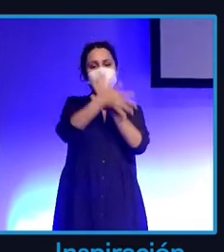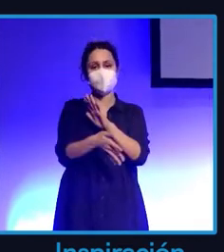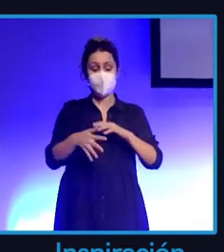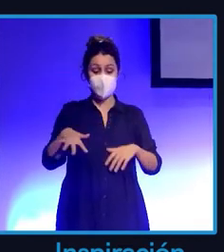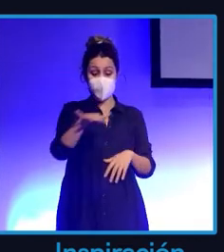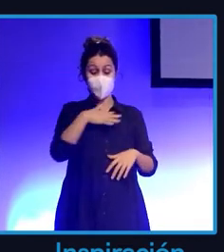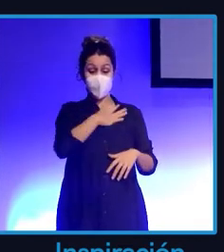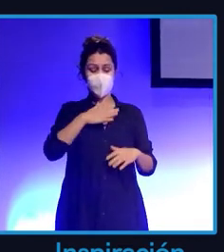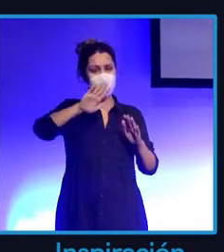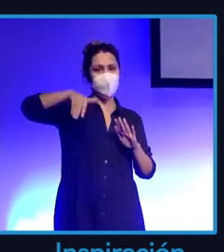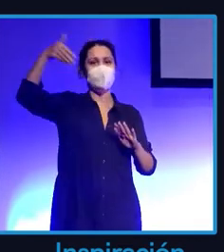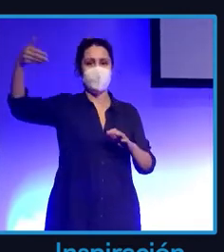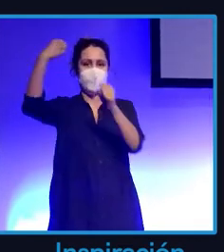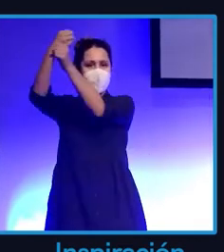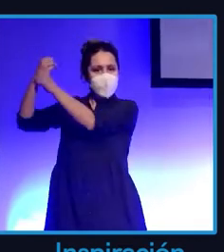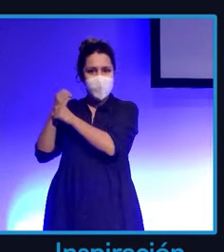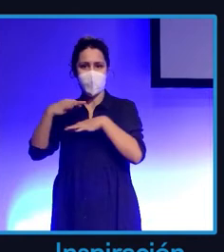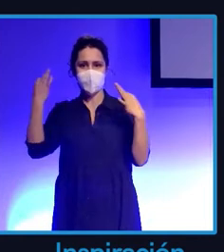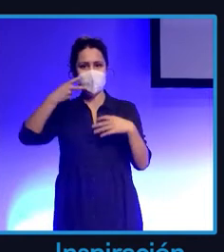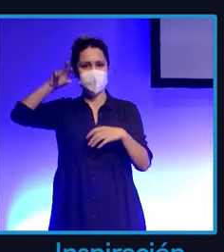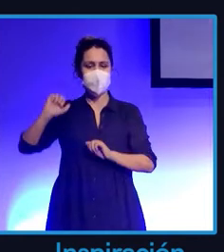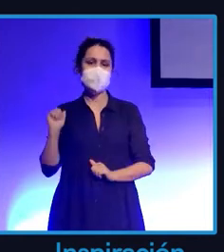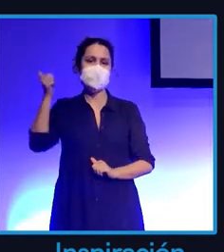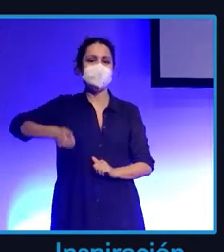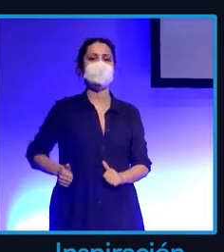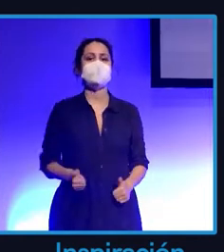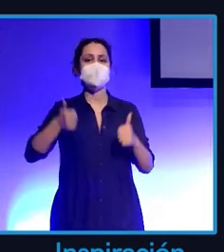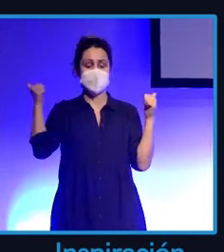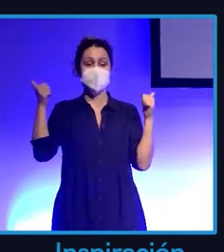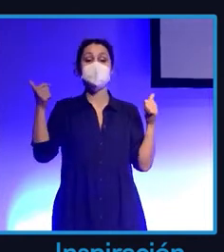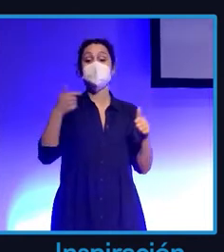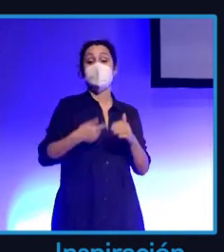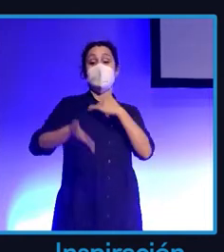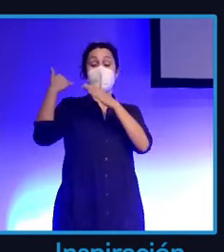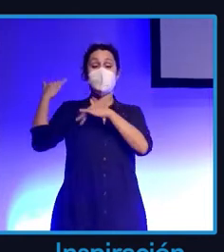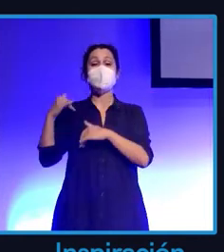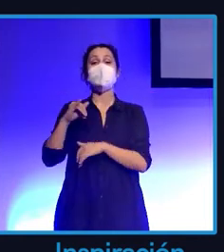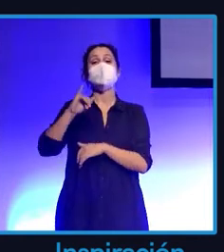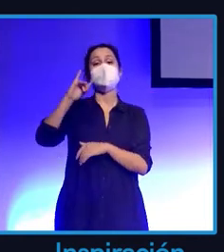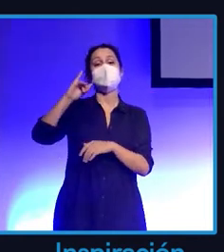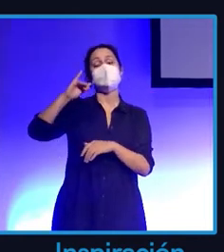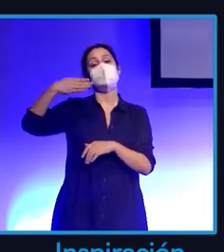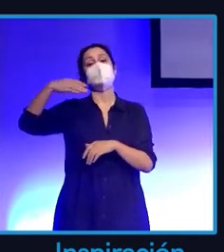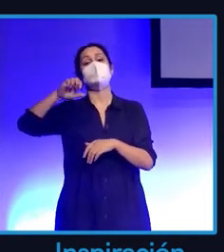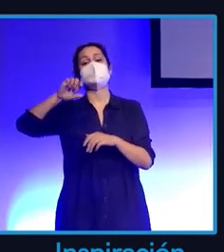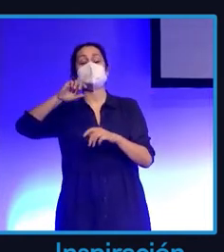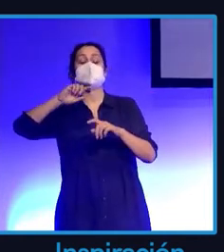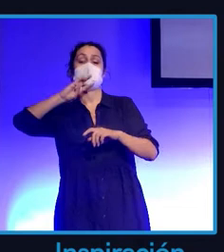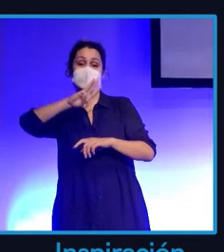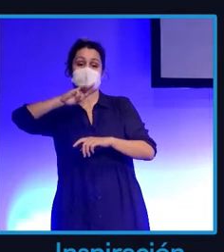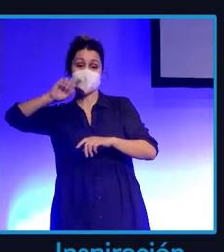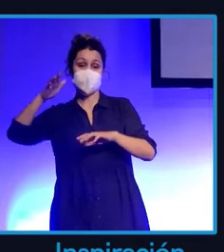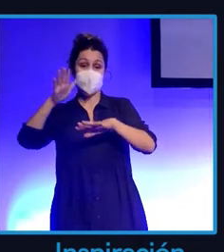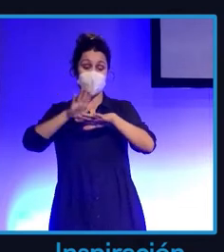también en una presentación que hicieron, trabajaba para una empresa del IBEX 35 para Inditex. Llevo 10 años trabajando en